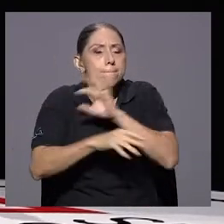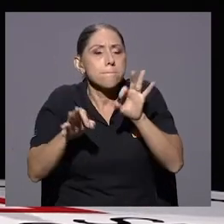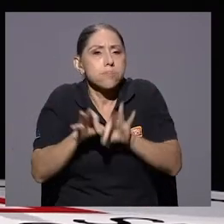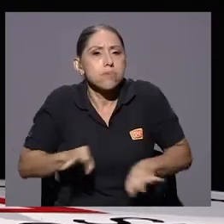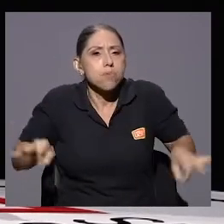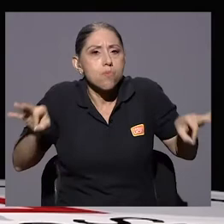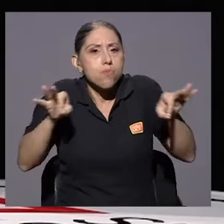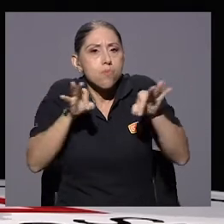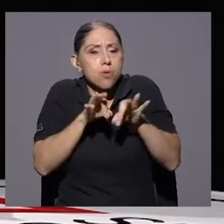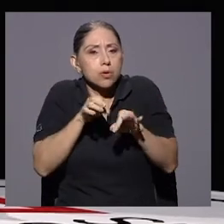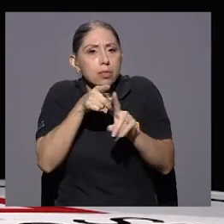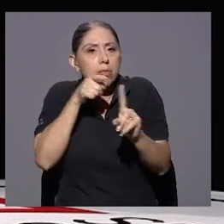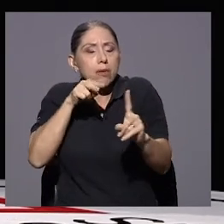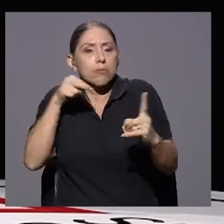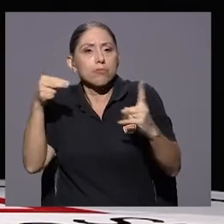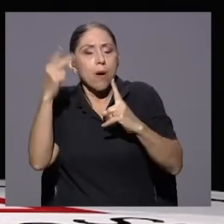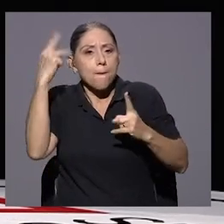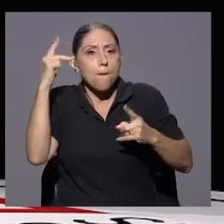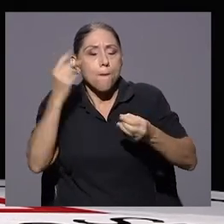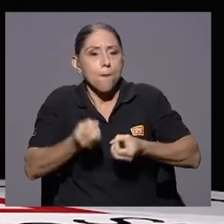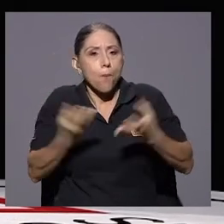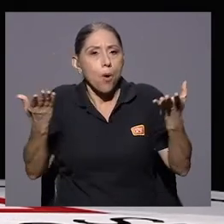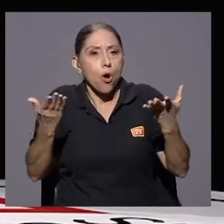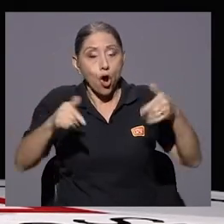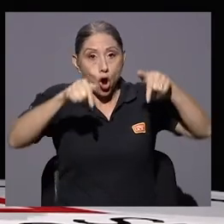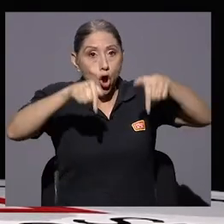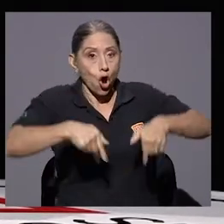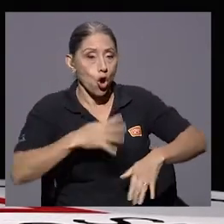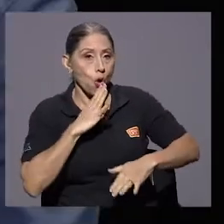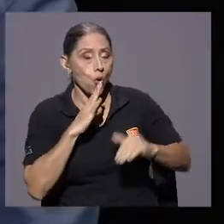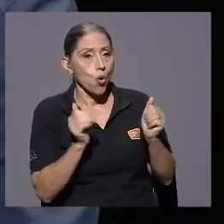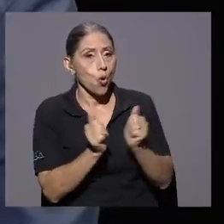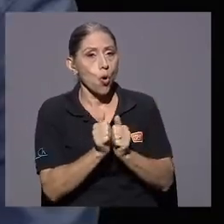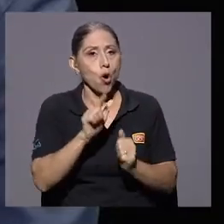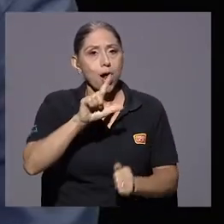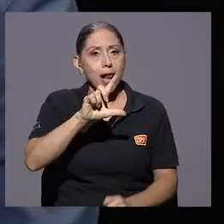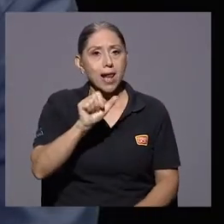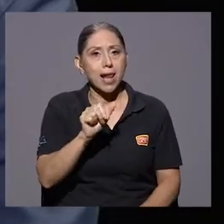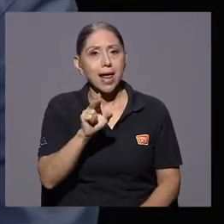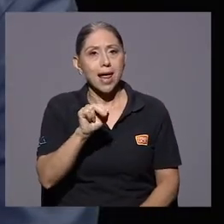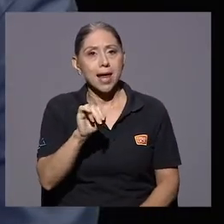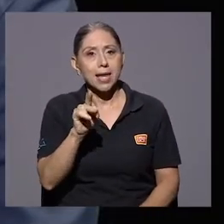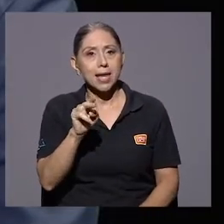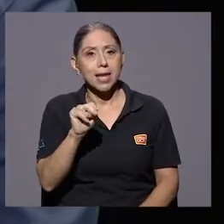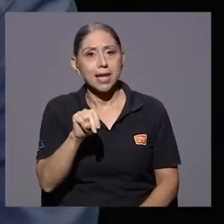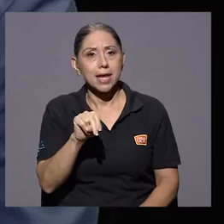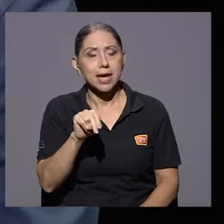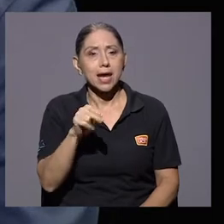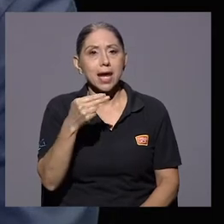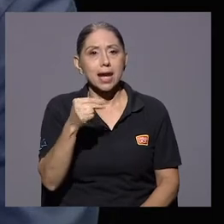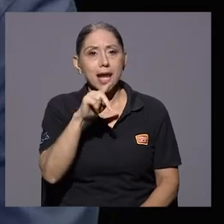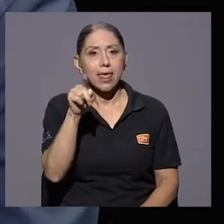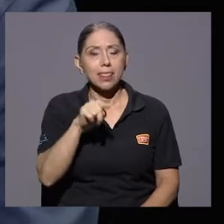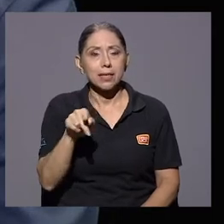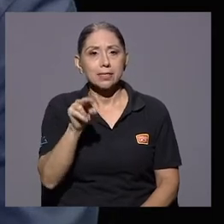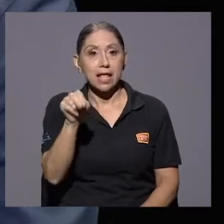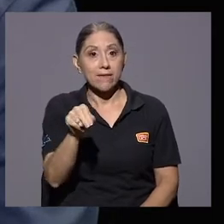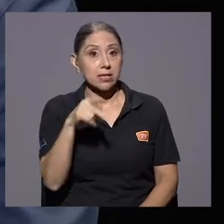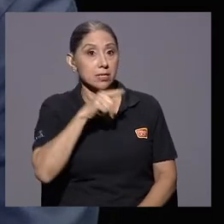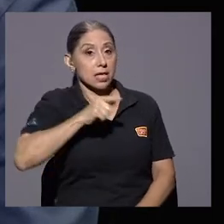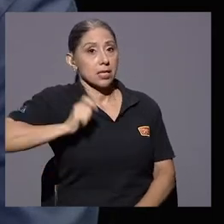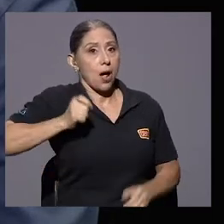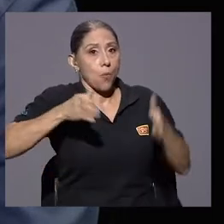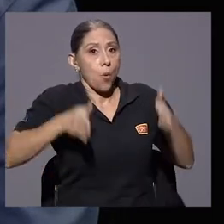la política pública y hoy tengo el gusto de conversar con don Lenin Hernández Navas. Don Lenin es abogado, pero además